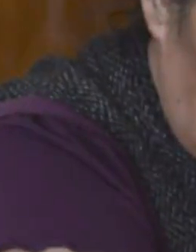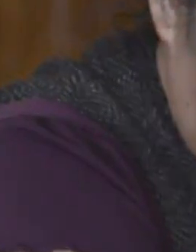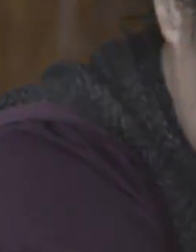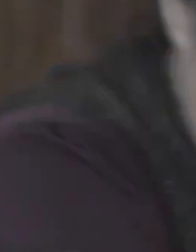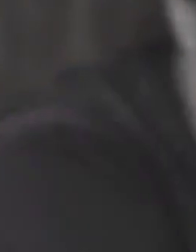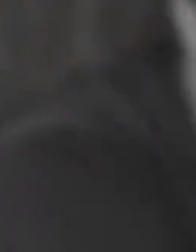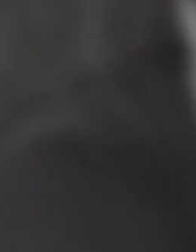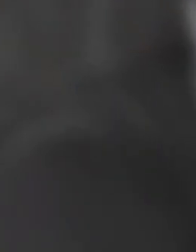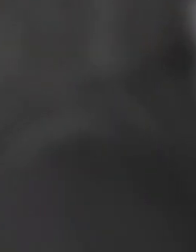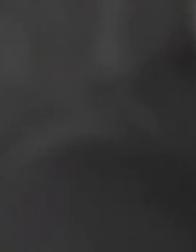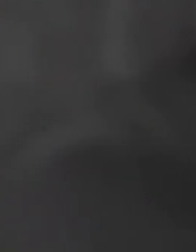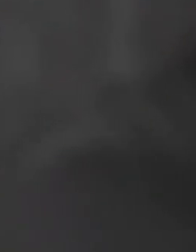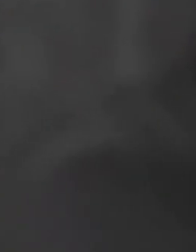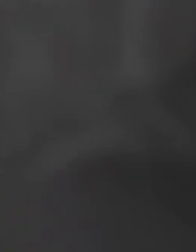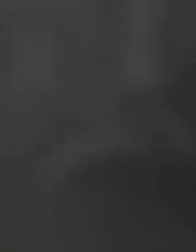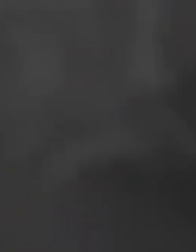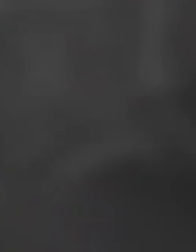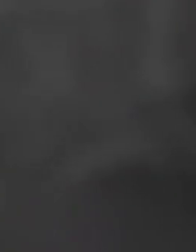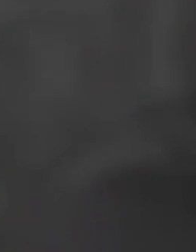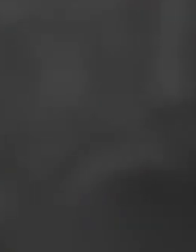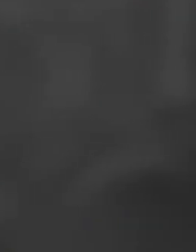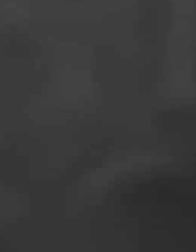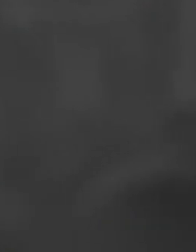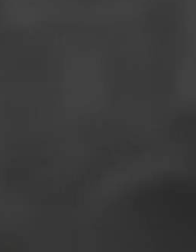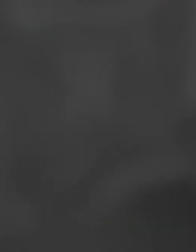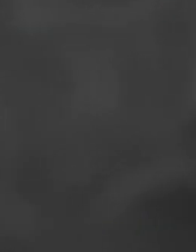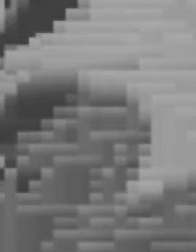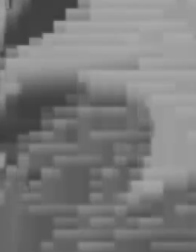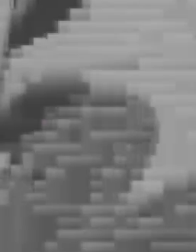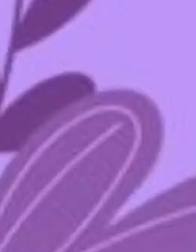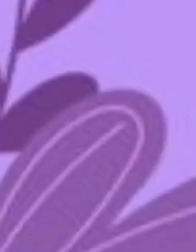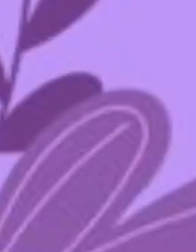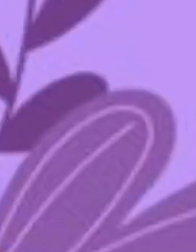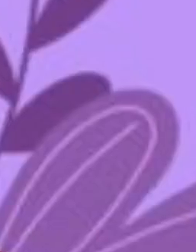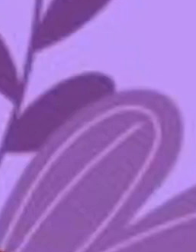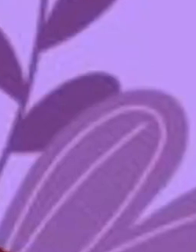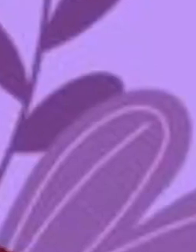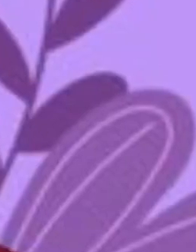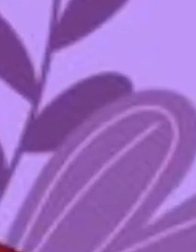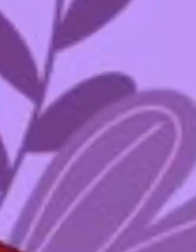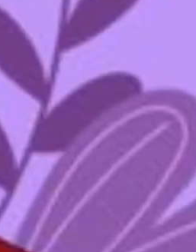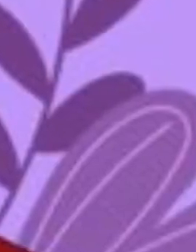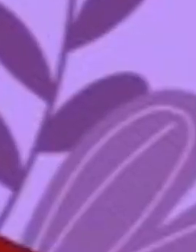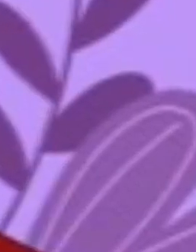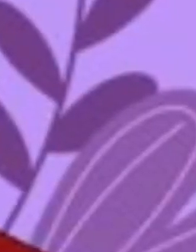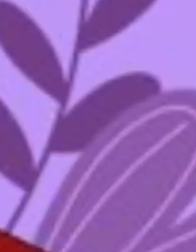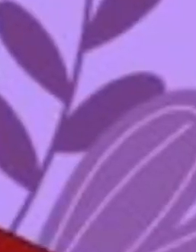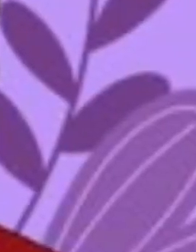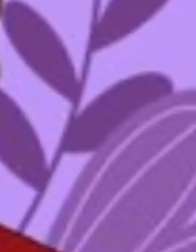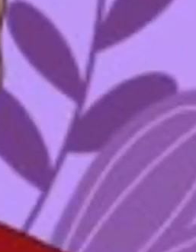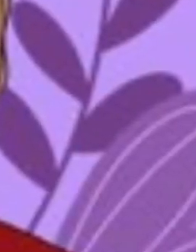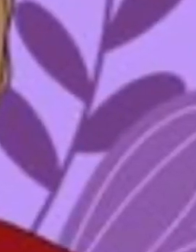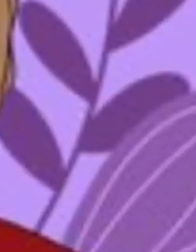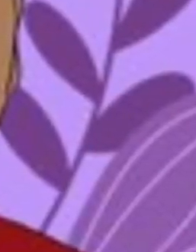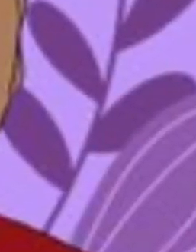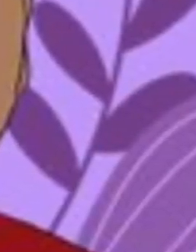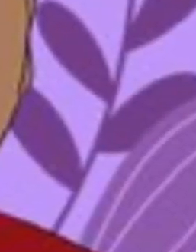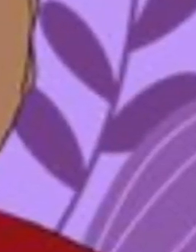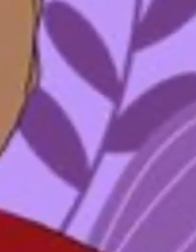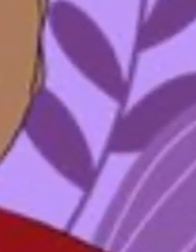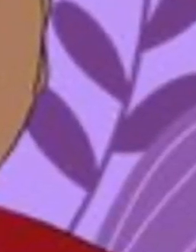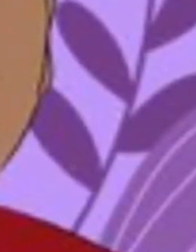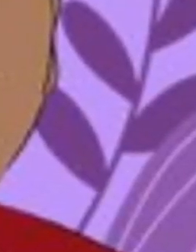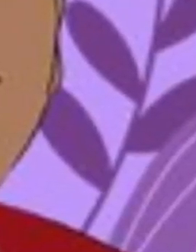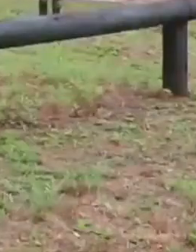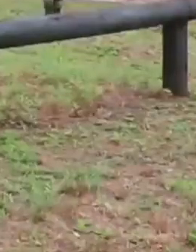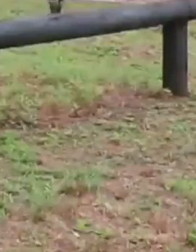Imposible ser neutral ante atrocidades como la cometida contra Ernestina Asensio, presuntamente violada